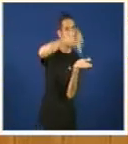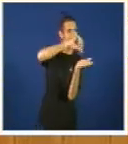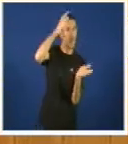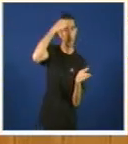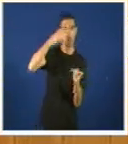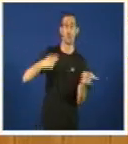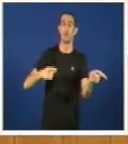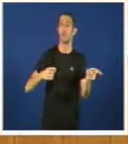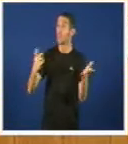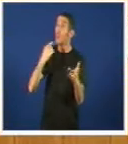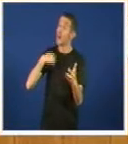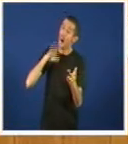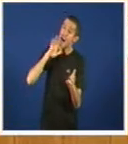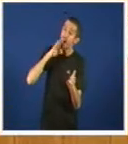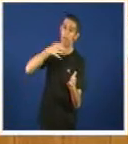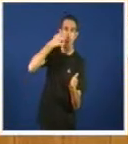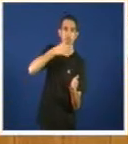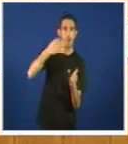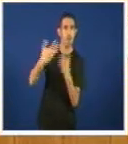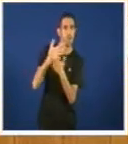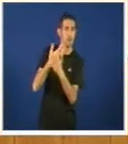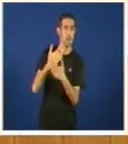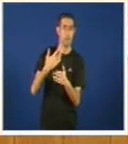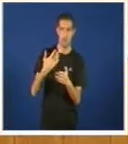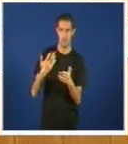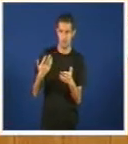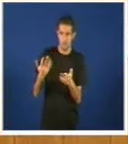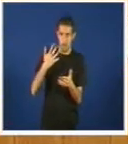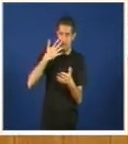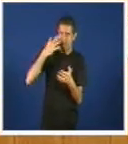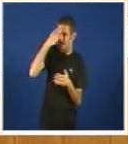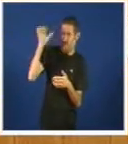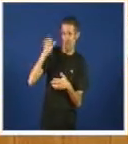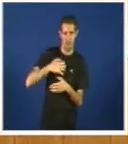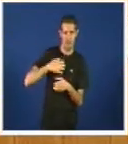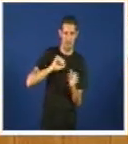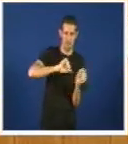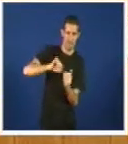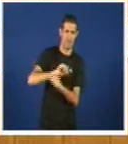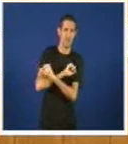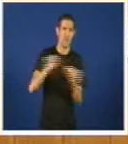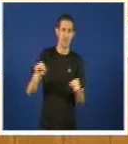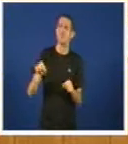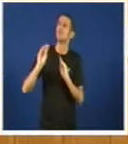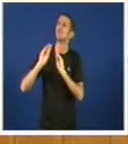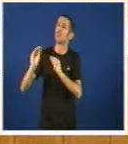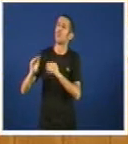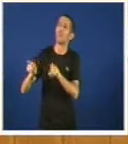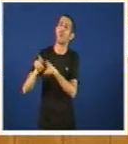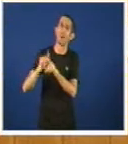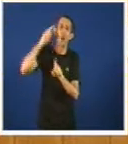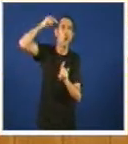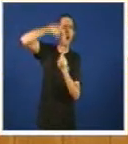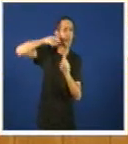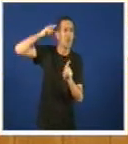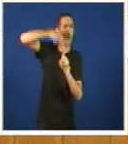todo o que vostedes dixo aquí é que non se sostén non ten credibilidade en que se basean esos objetivos que vostedes vai